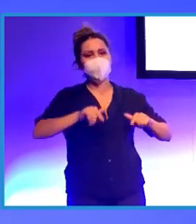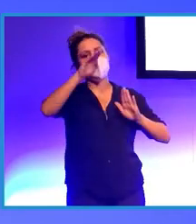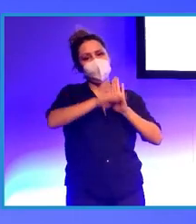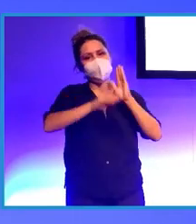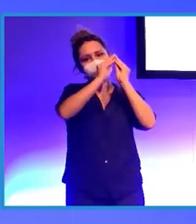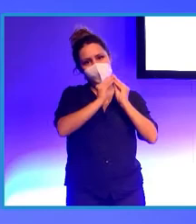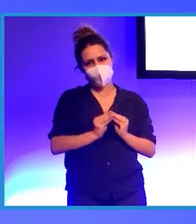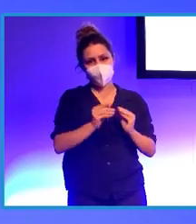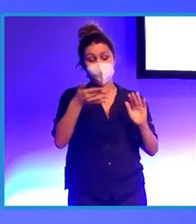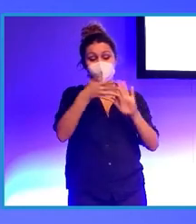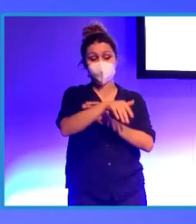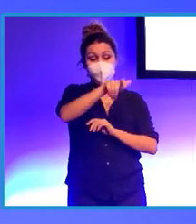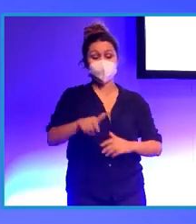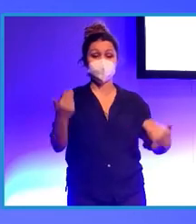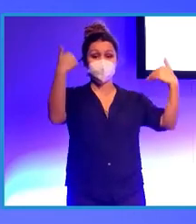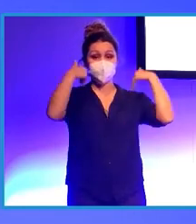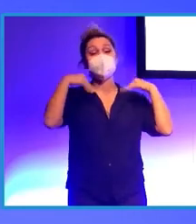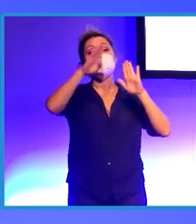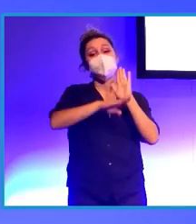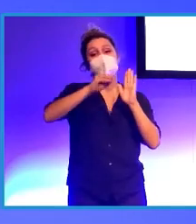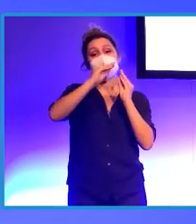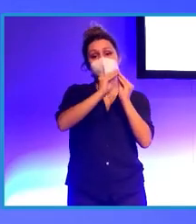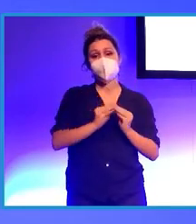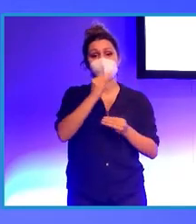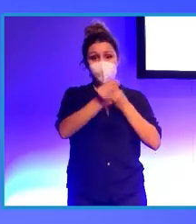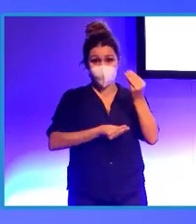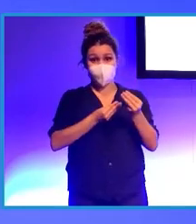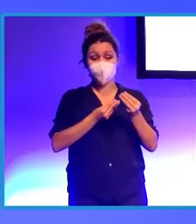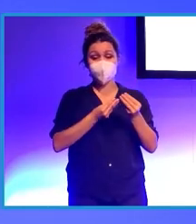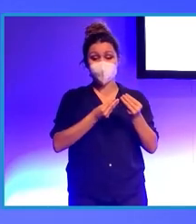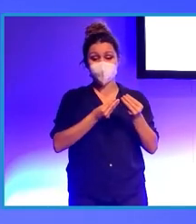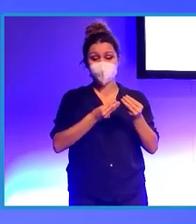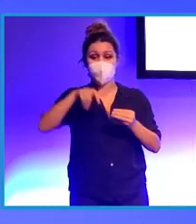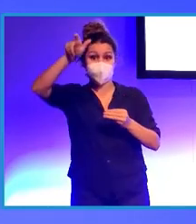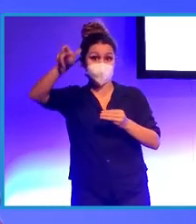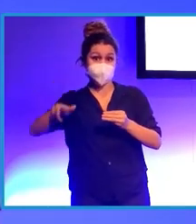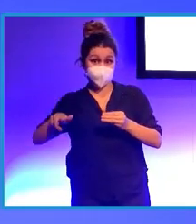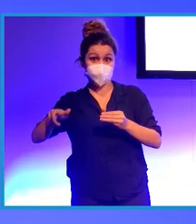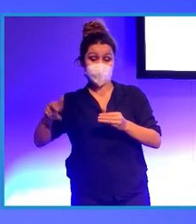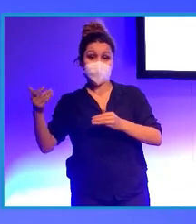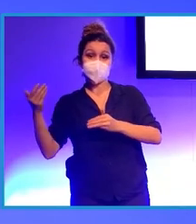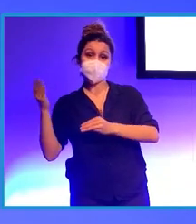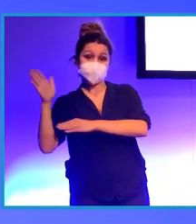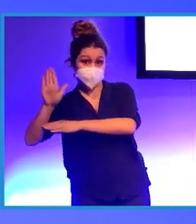Entonces, los programadores lo que hacen es integrar al presentador, en este caso a Vitorio,